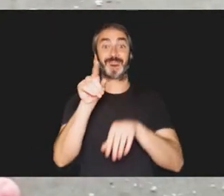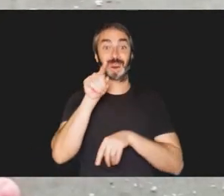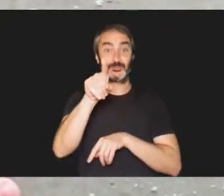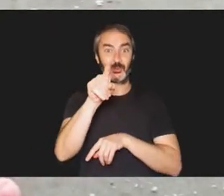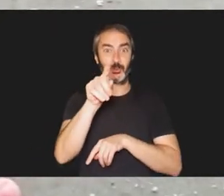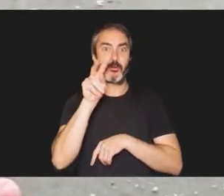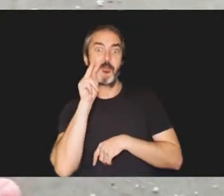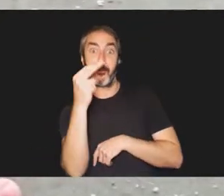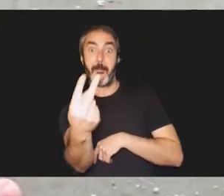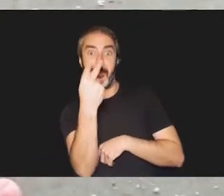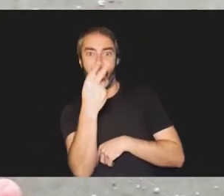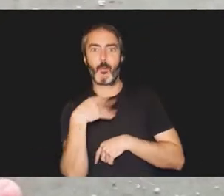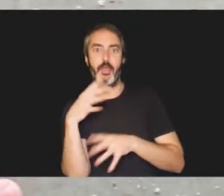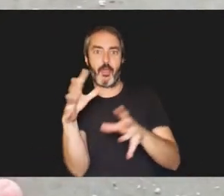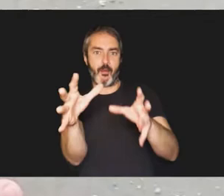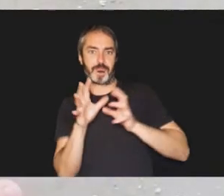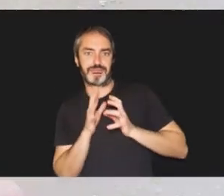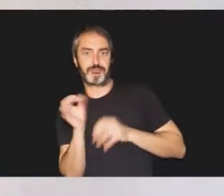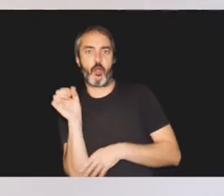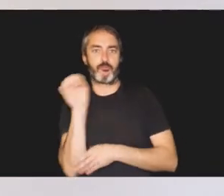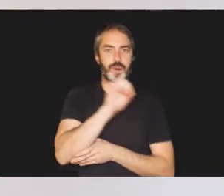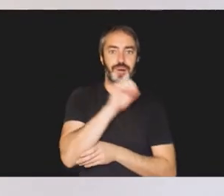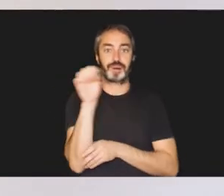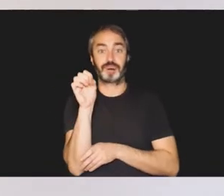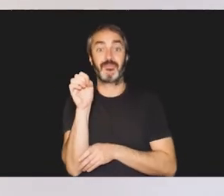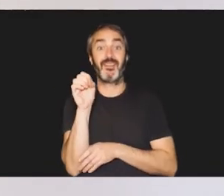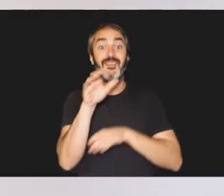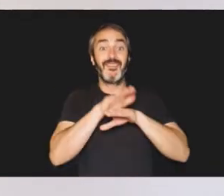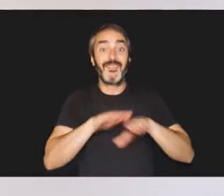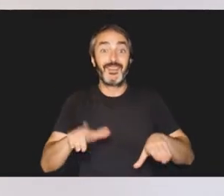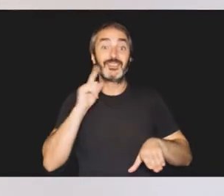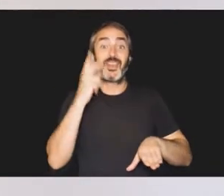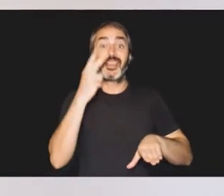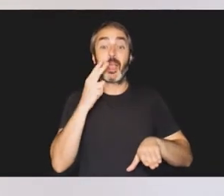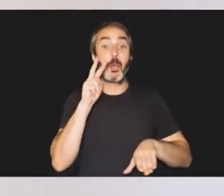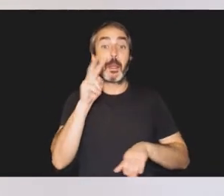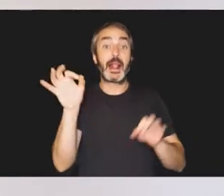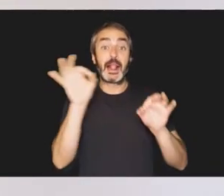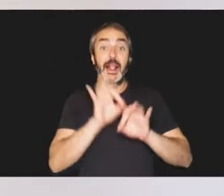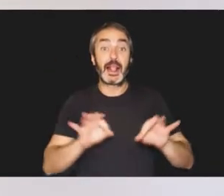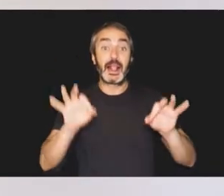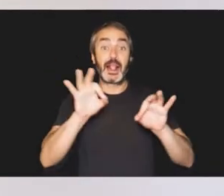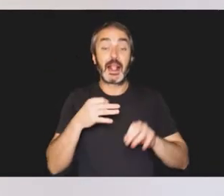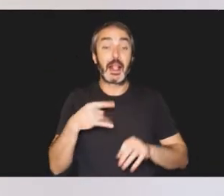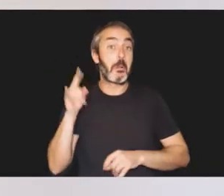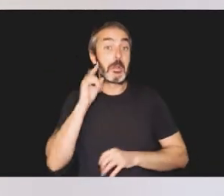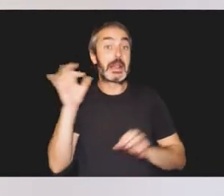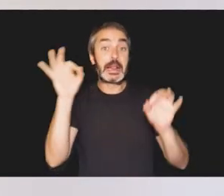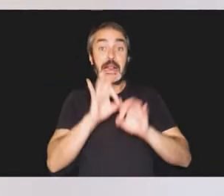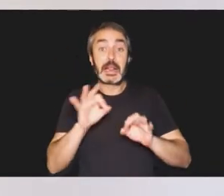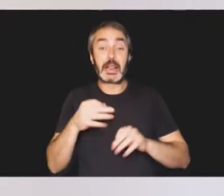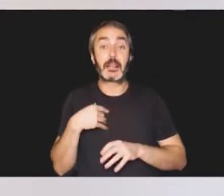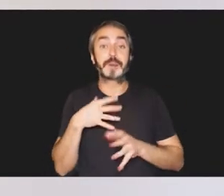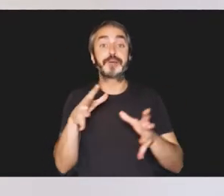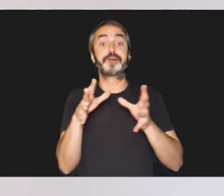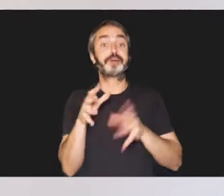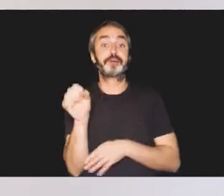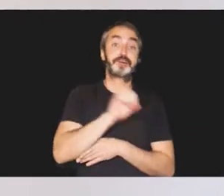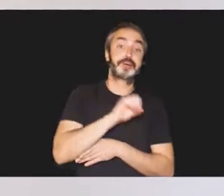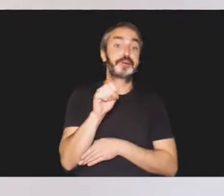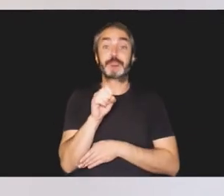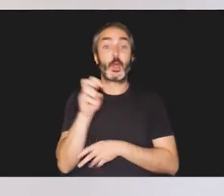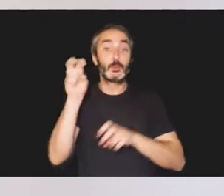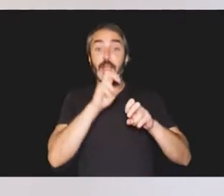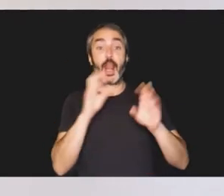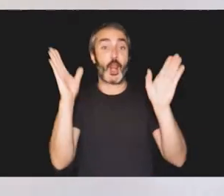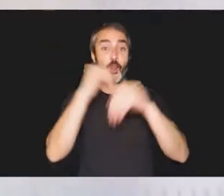tiro, la ves y la puedes esquivar o coger. Pero un moneor sordociego no la verá ni oirá el ruido que hace, así que no podrá apartarse ni